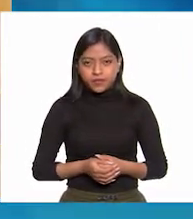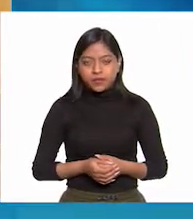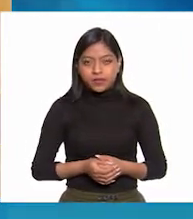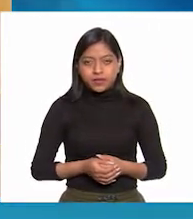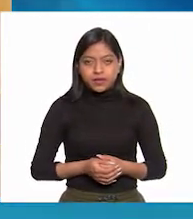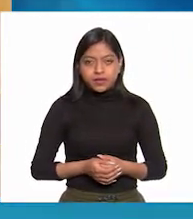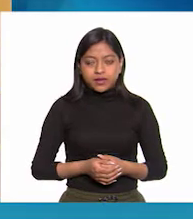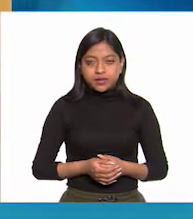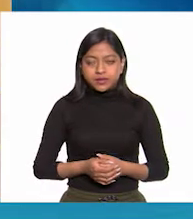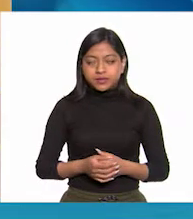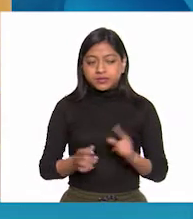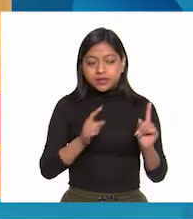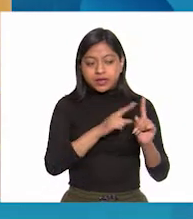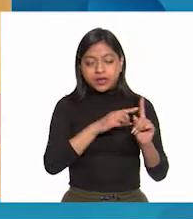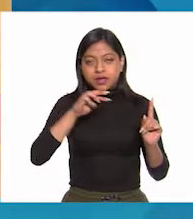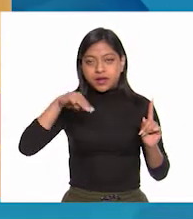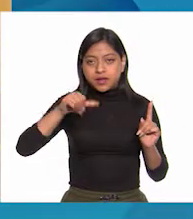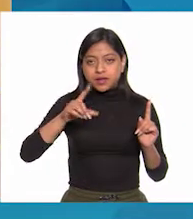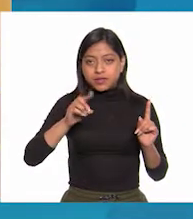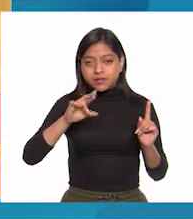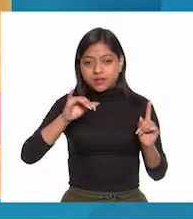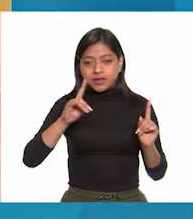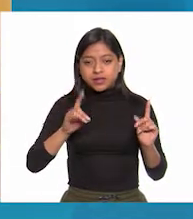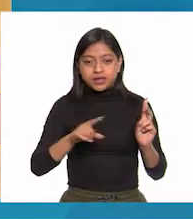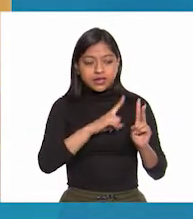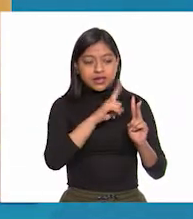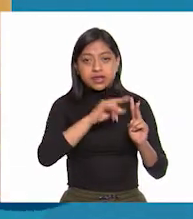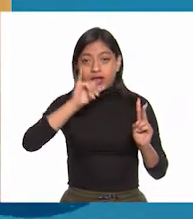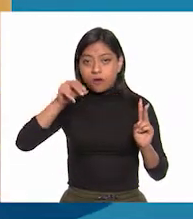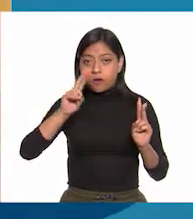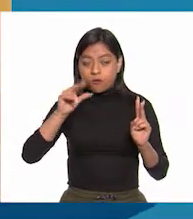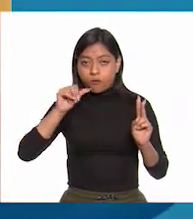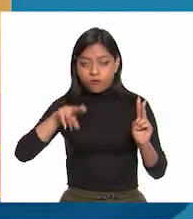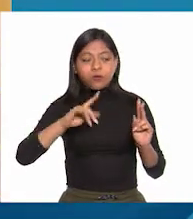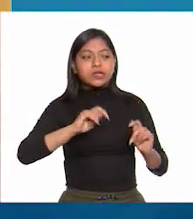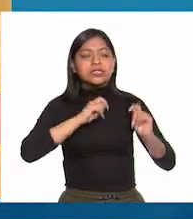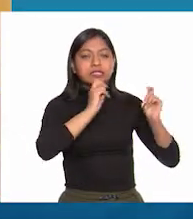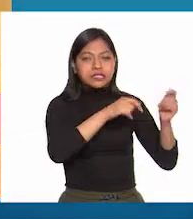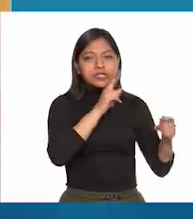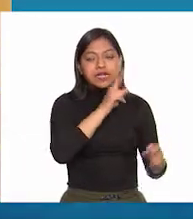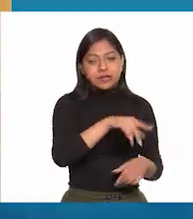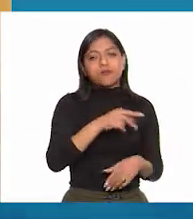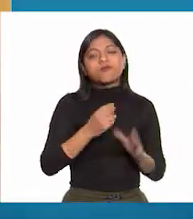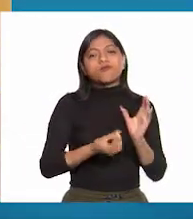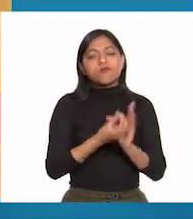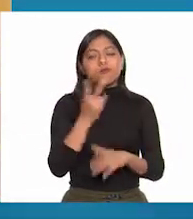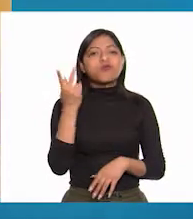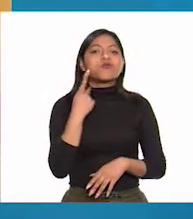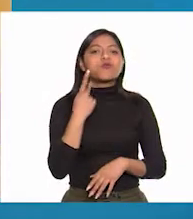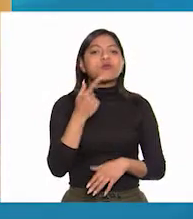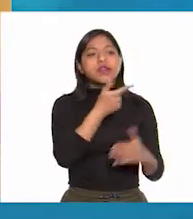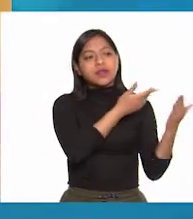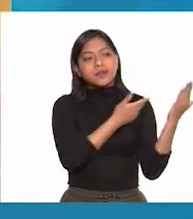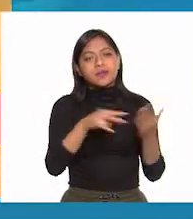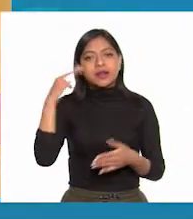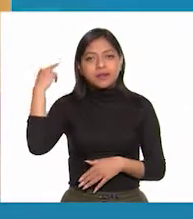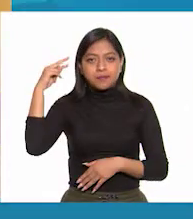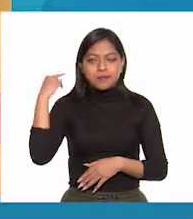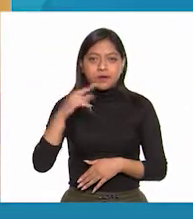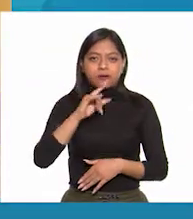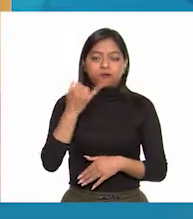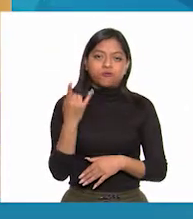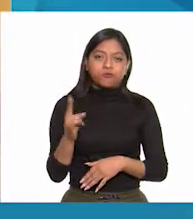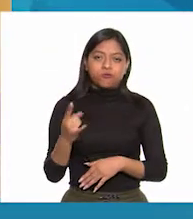Madrid nombró a Juan Odonojú jefe político de Nueva España. Quien llegó a Veracruz en julio, cuando la